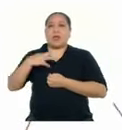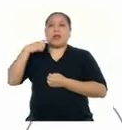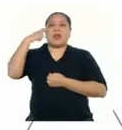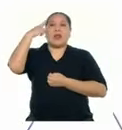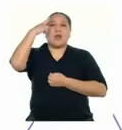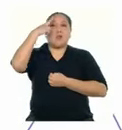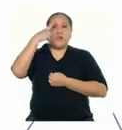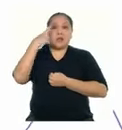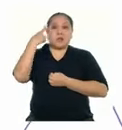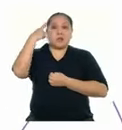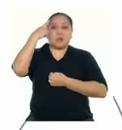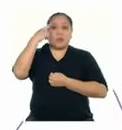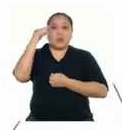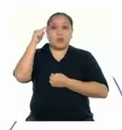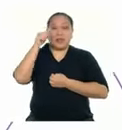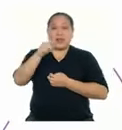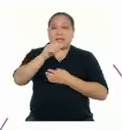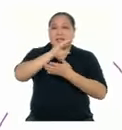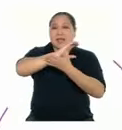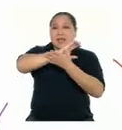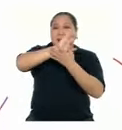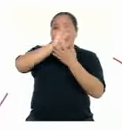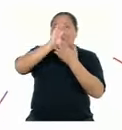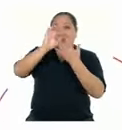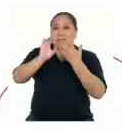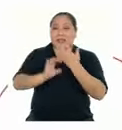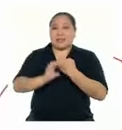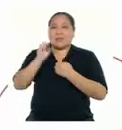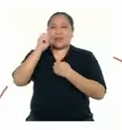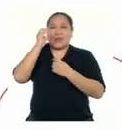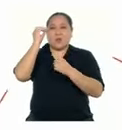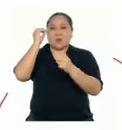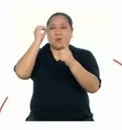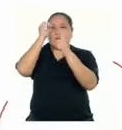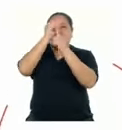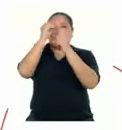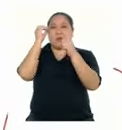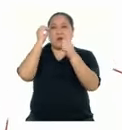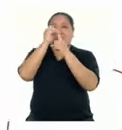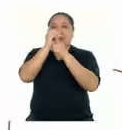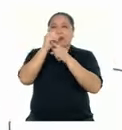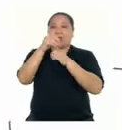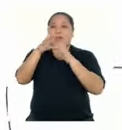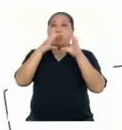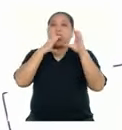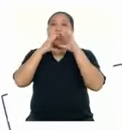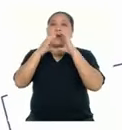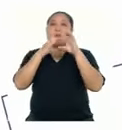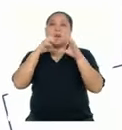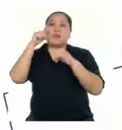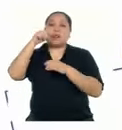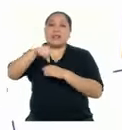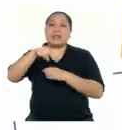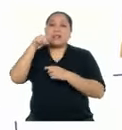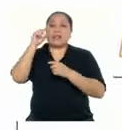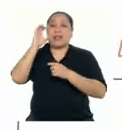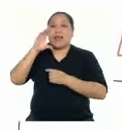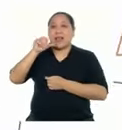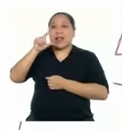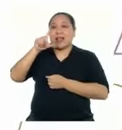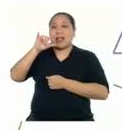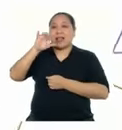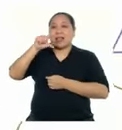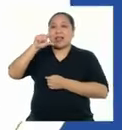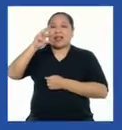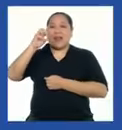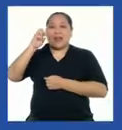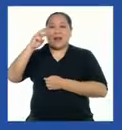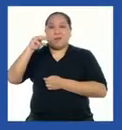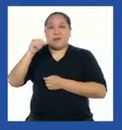Reflexionar sobre las características y el propósito comunicativo del caligrama